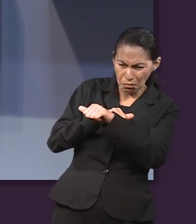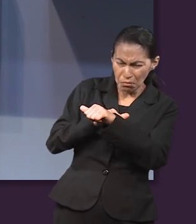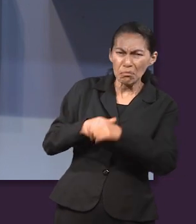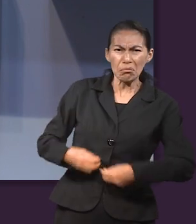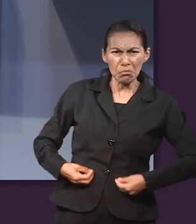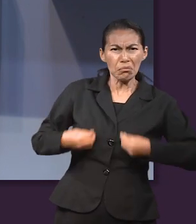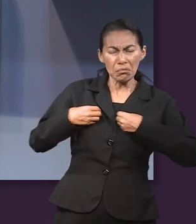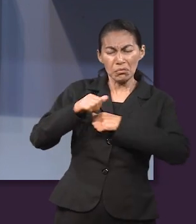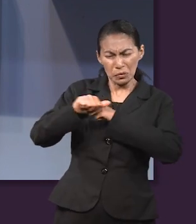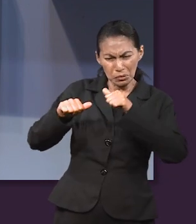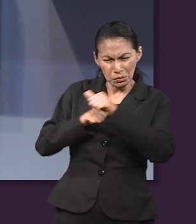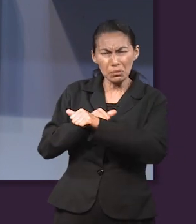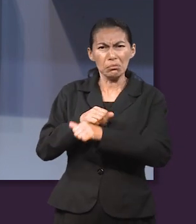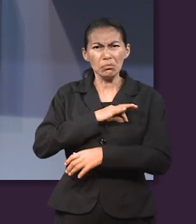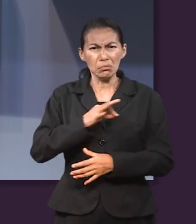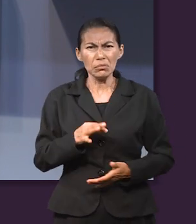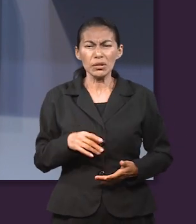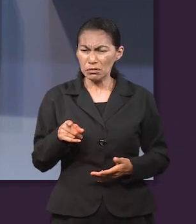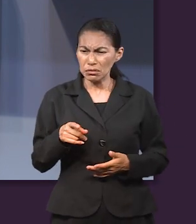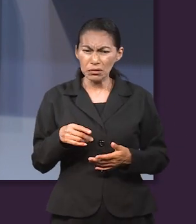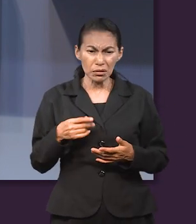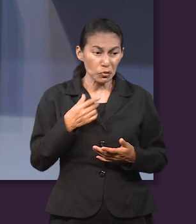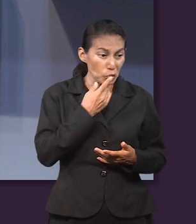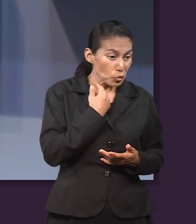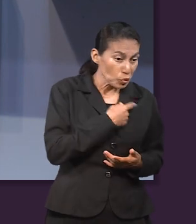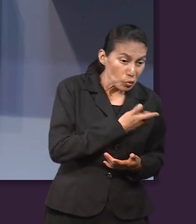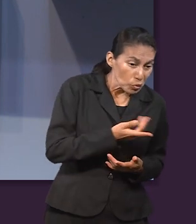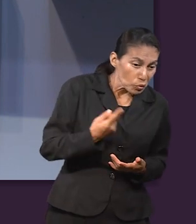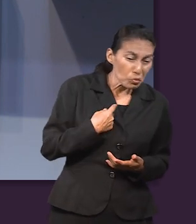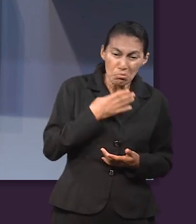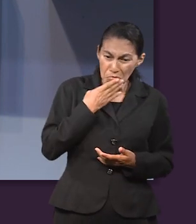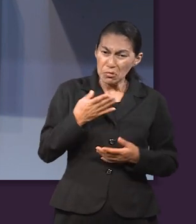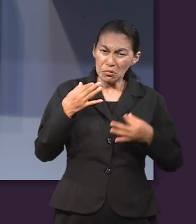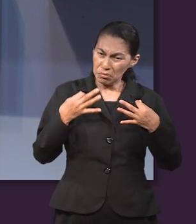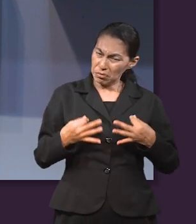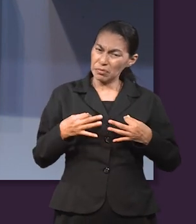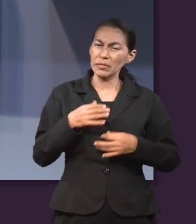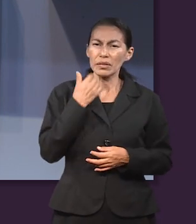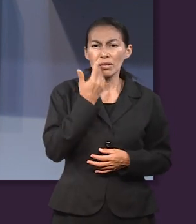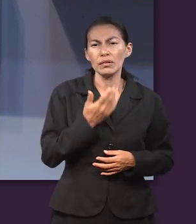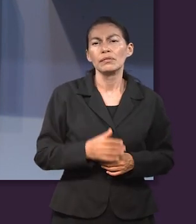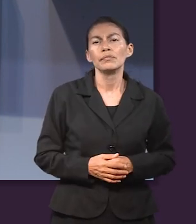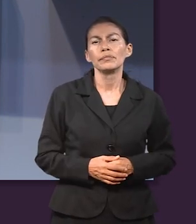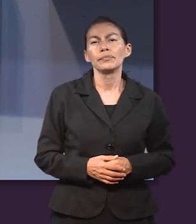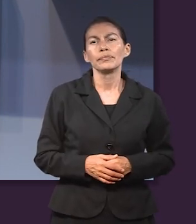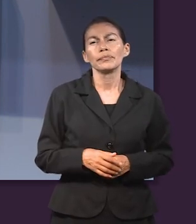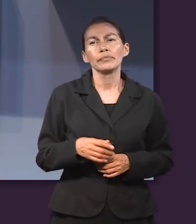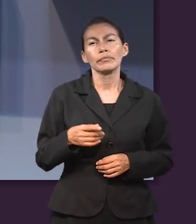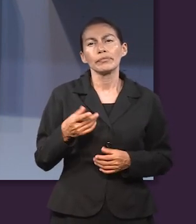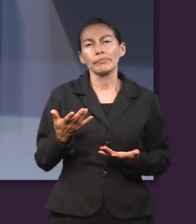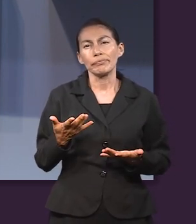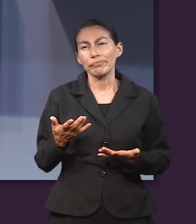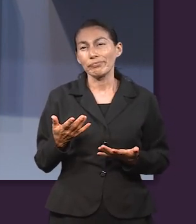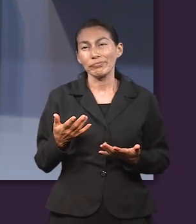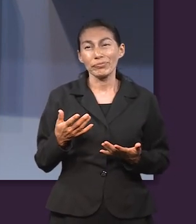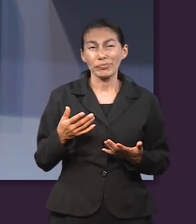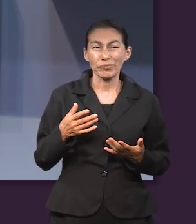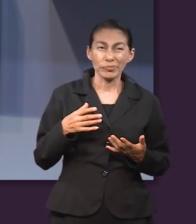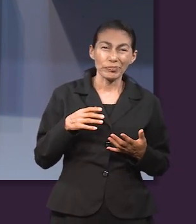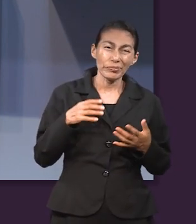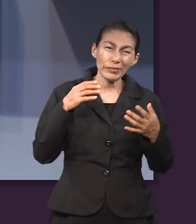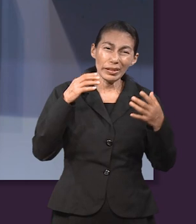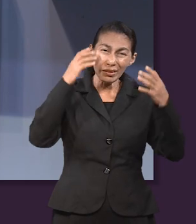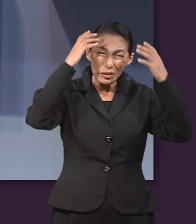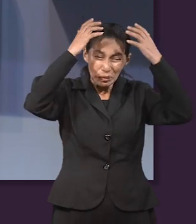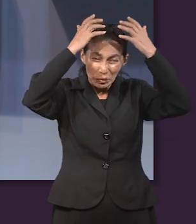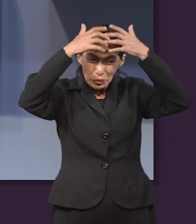impresionante. Das la vida por los hijos, ¿no? Nuestros padres dan la vida por nosotros usualmente y no me